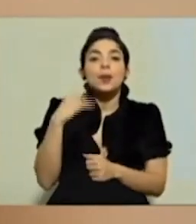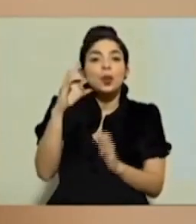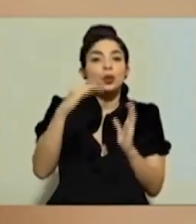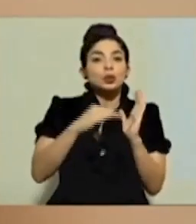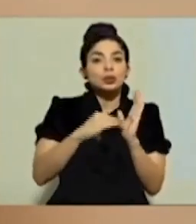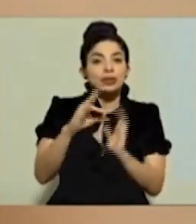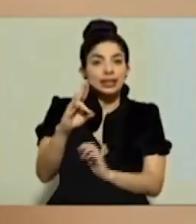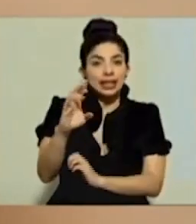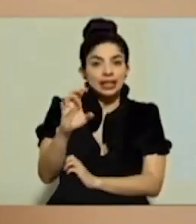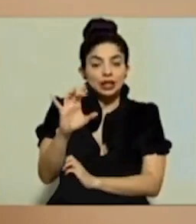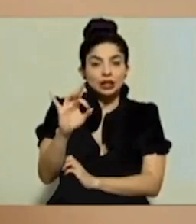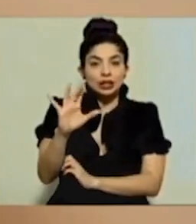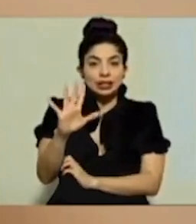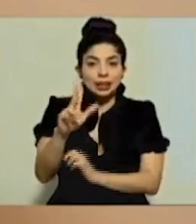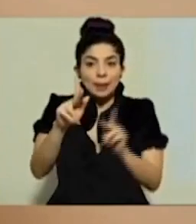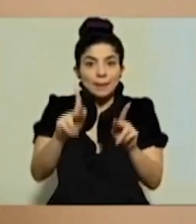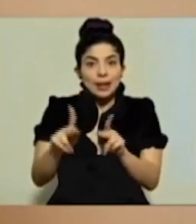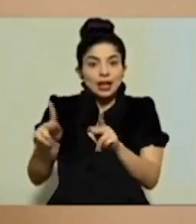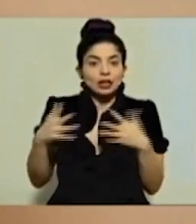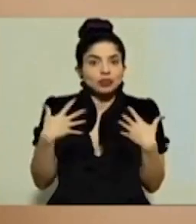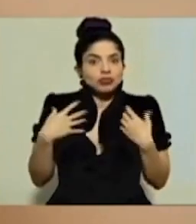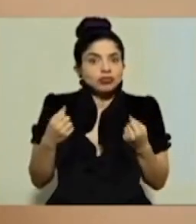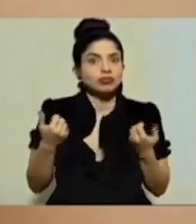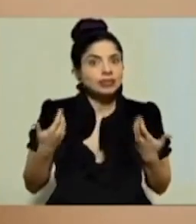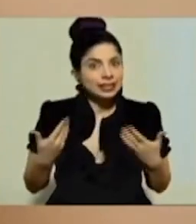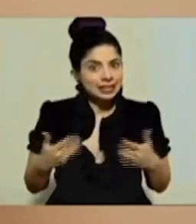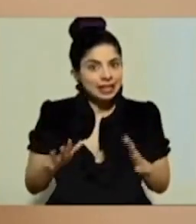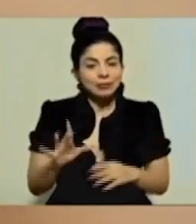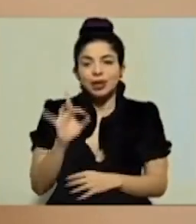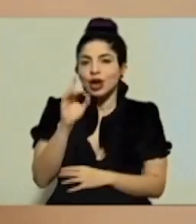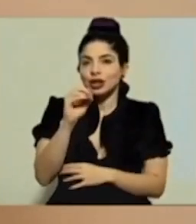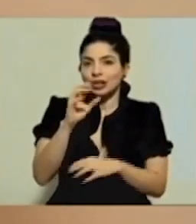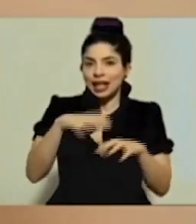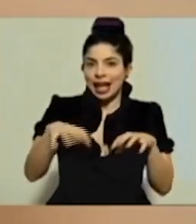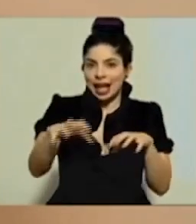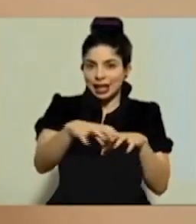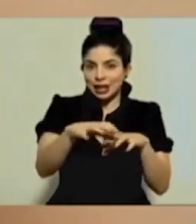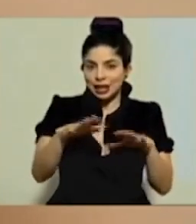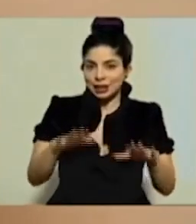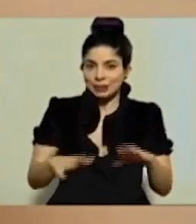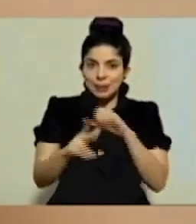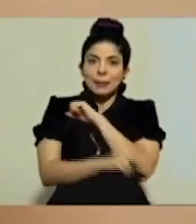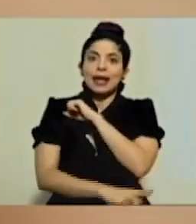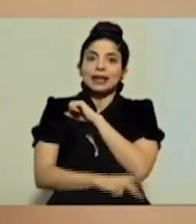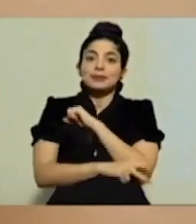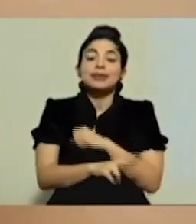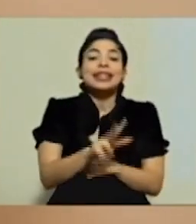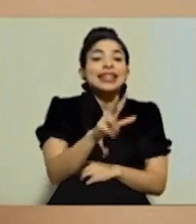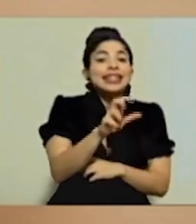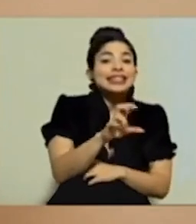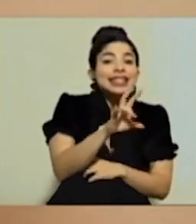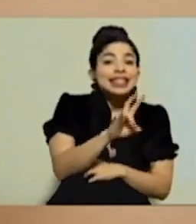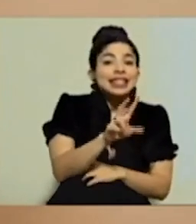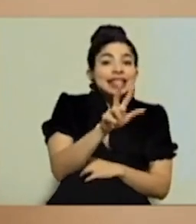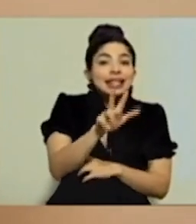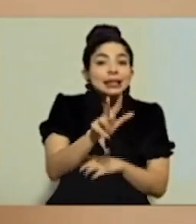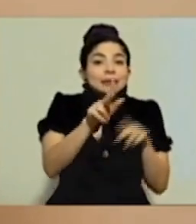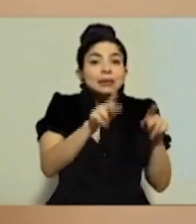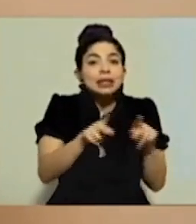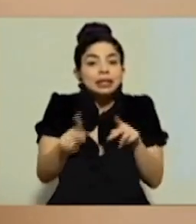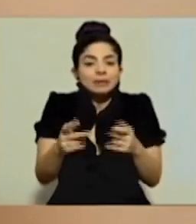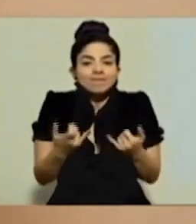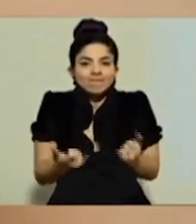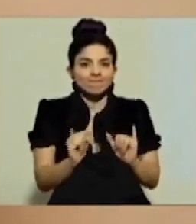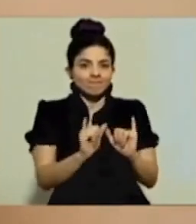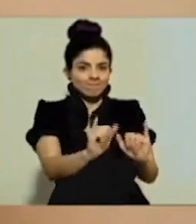8,785 personas recuperadas en 80 cantones del país. 373 personas se